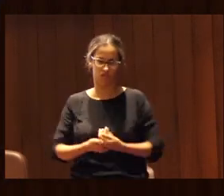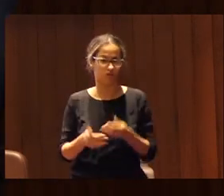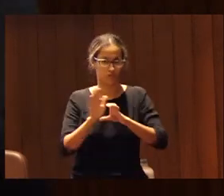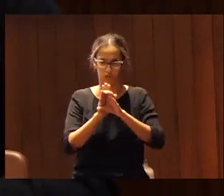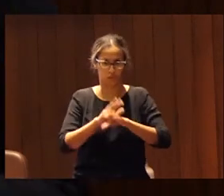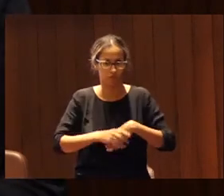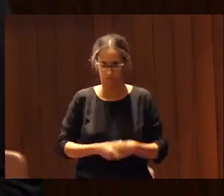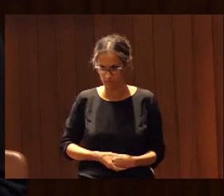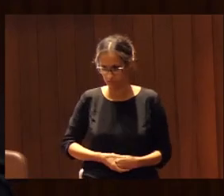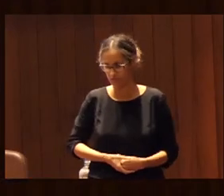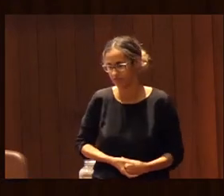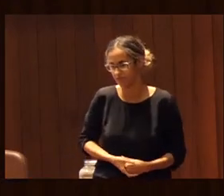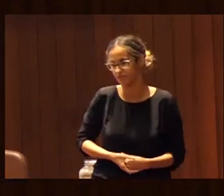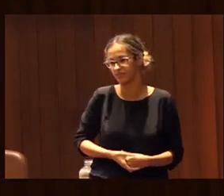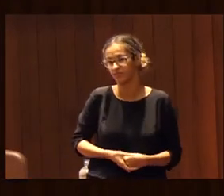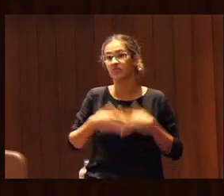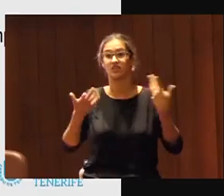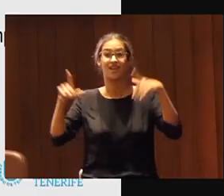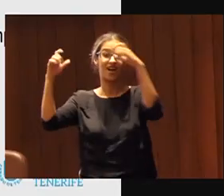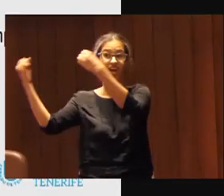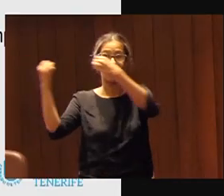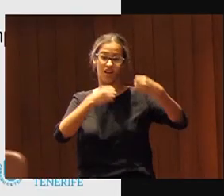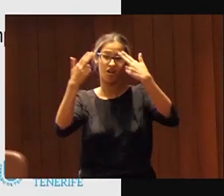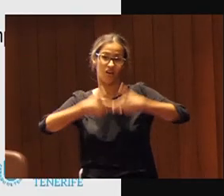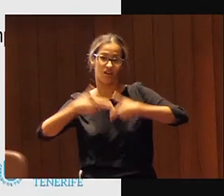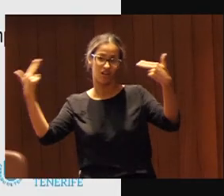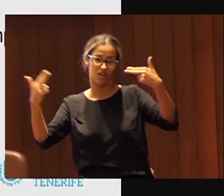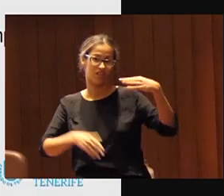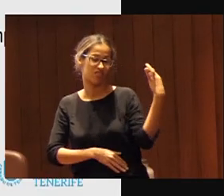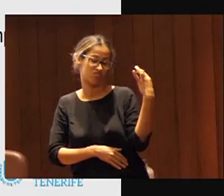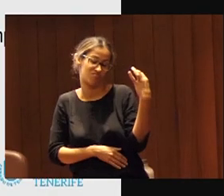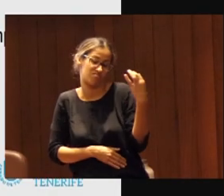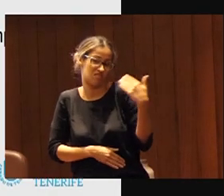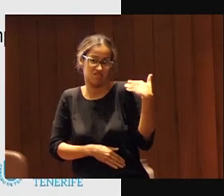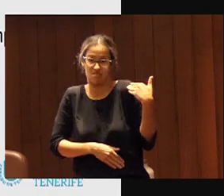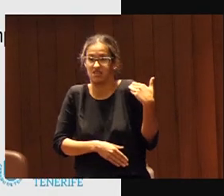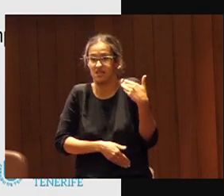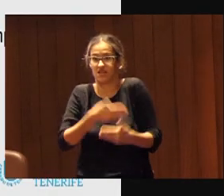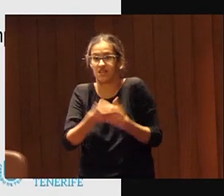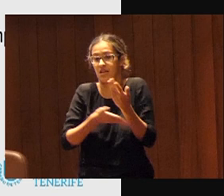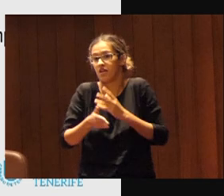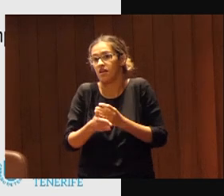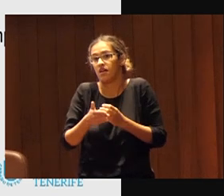bien los organismos públicos lo están realizando diseñar políticas